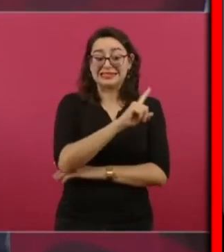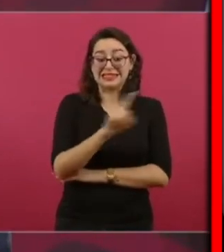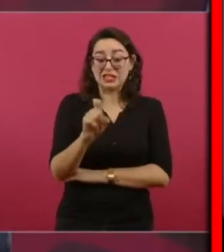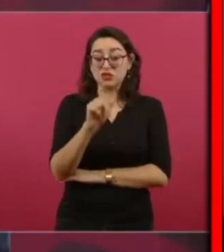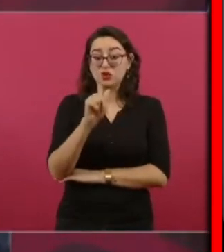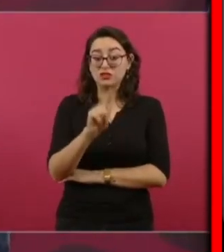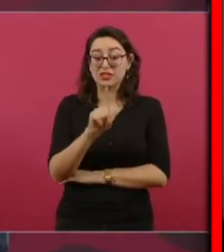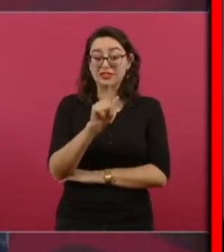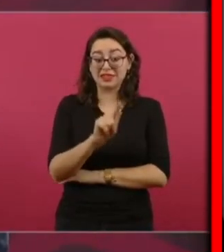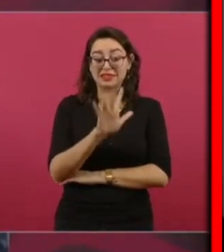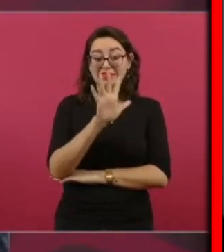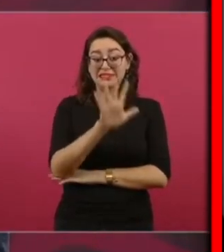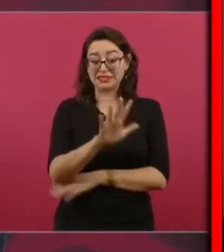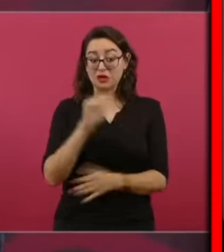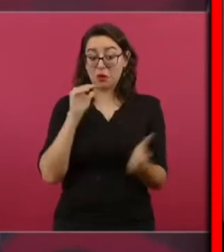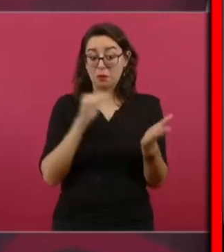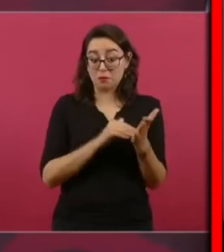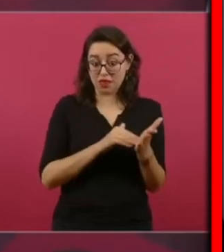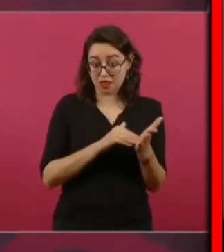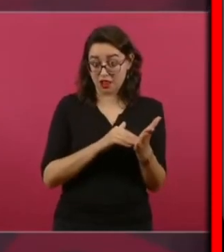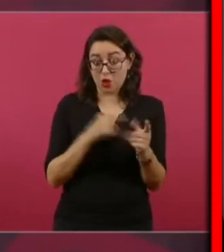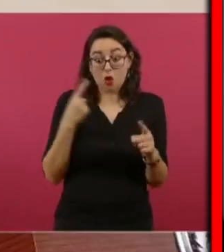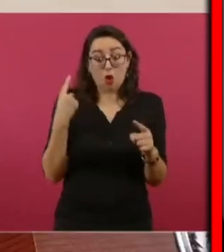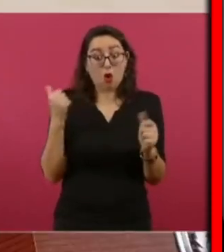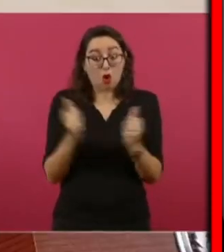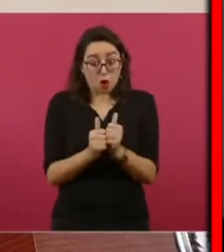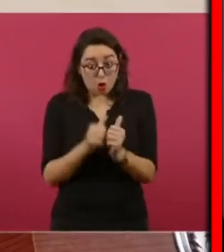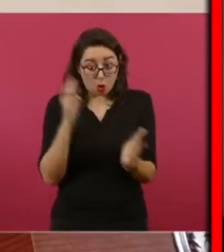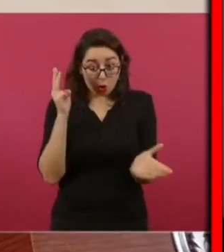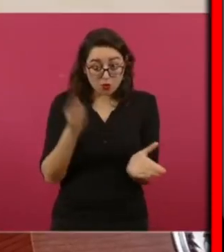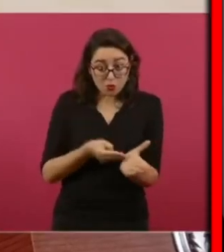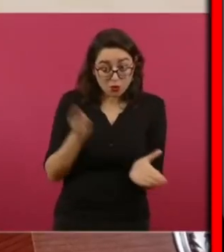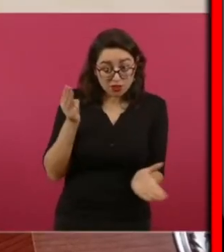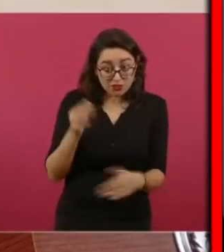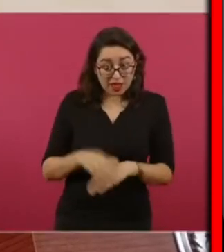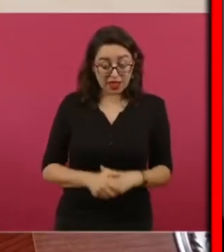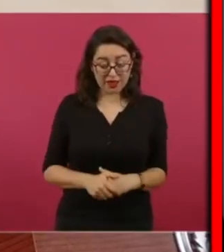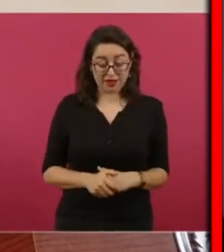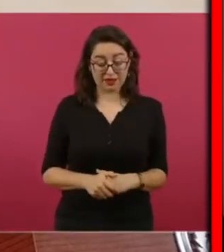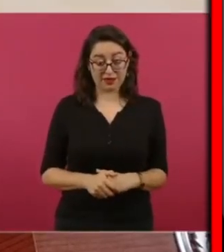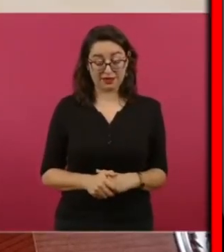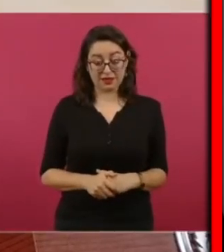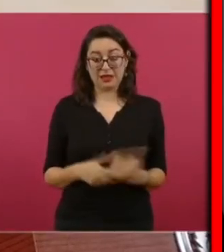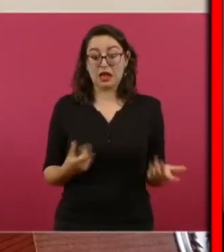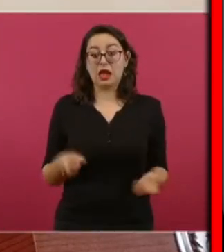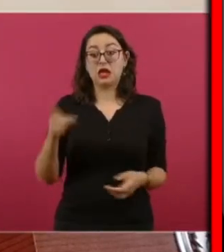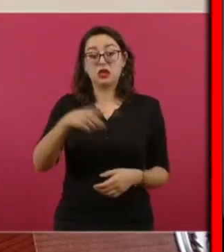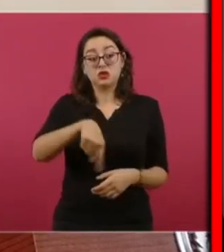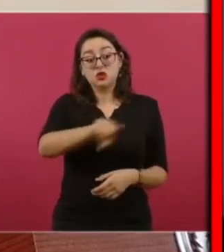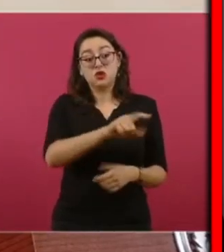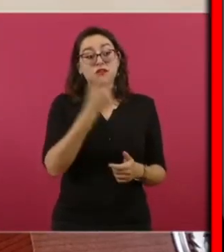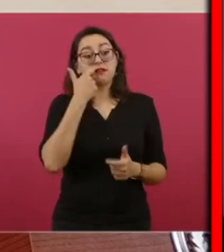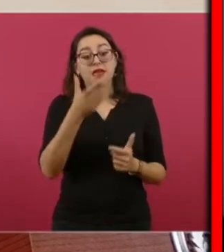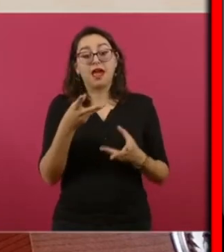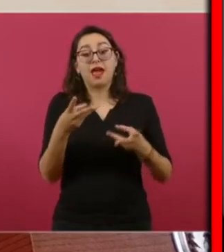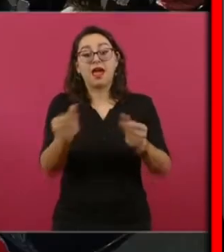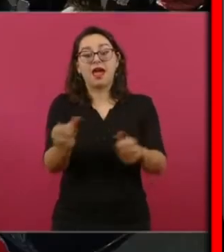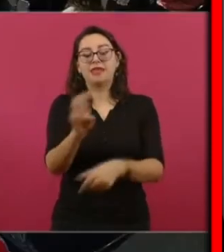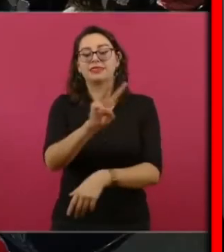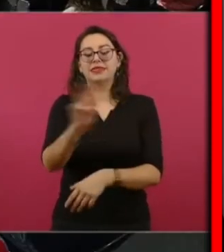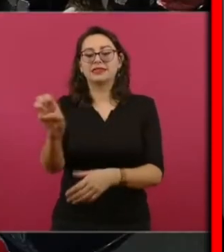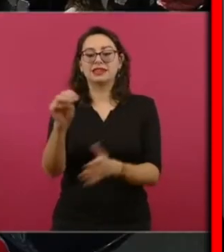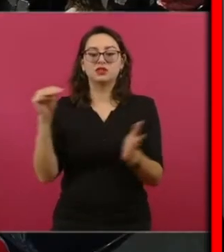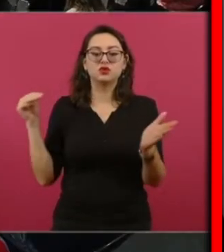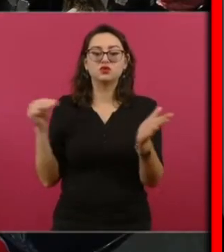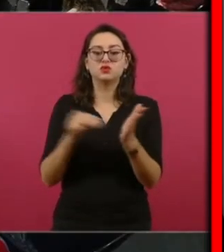no aguanta más y revela lo que hicieron los priistas, los pañaguados, como saquearon al país,